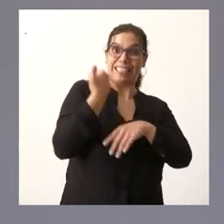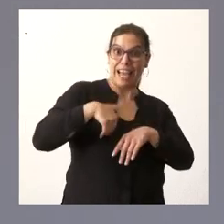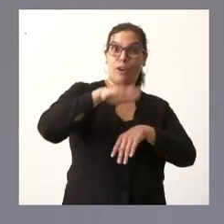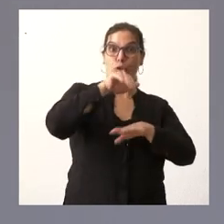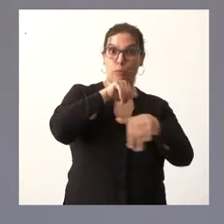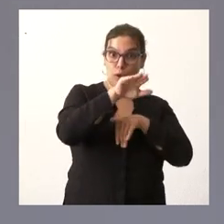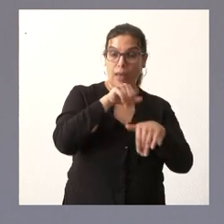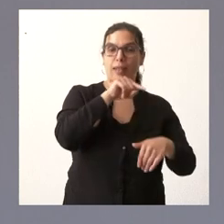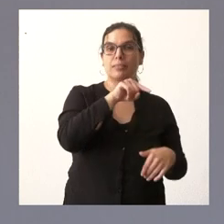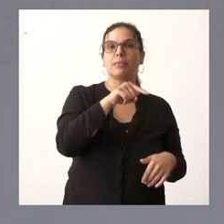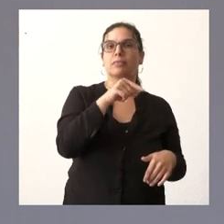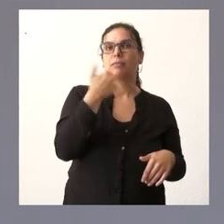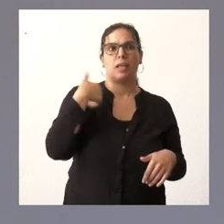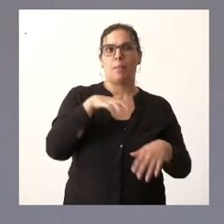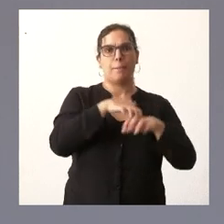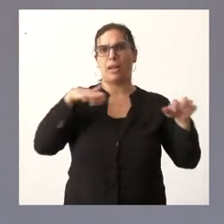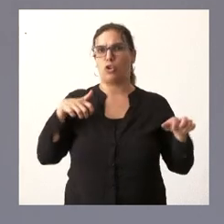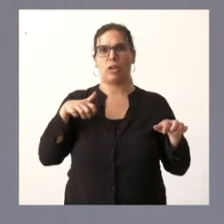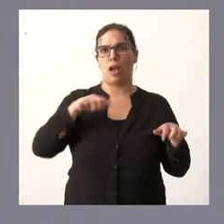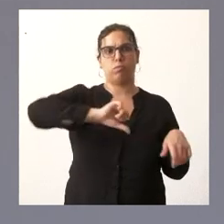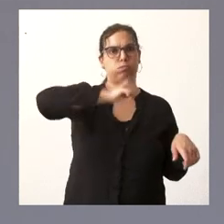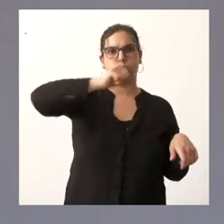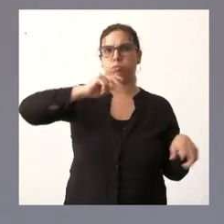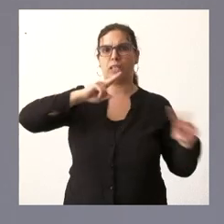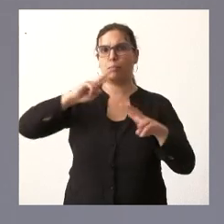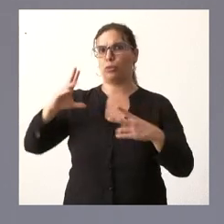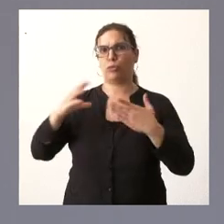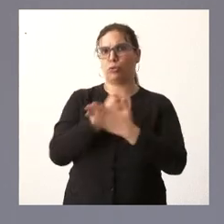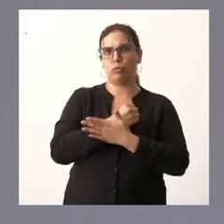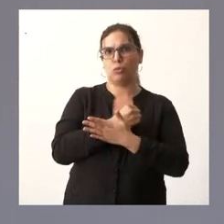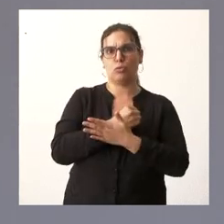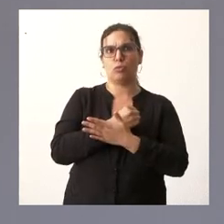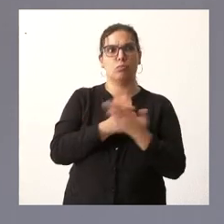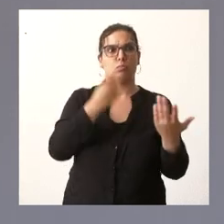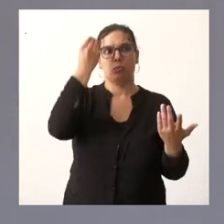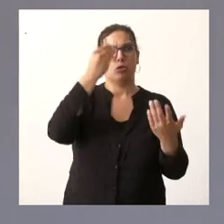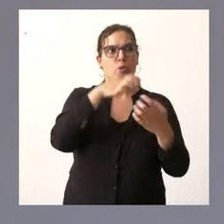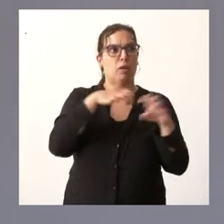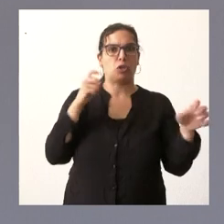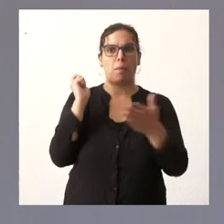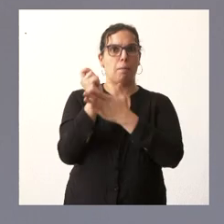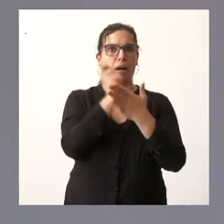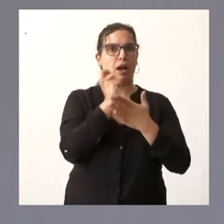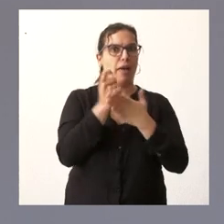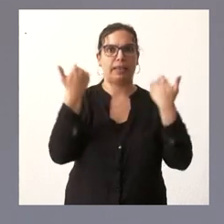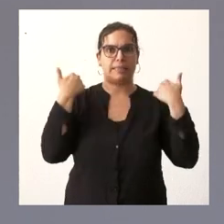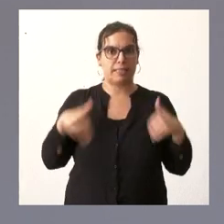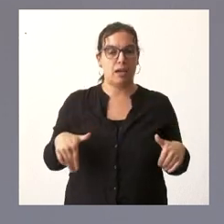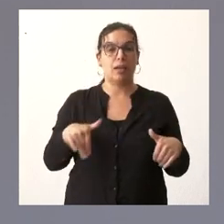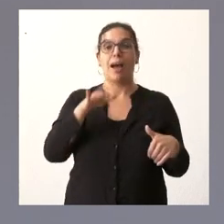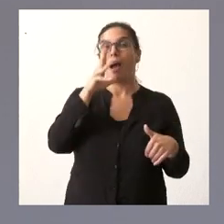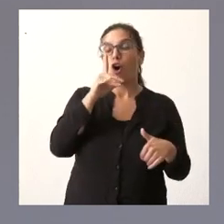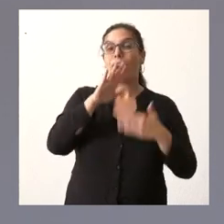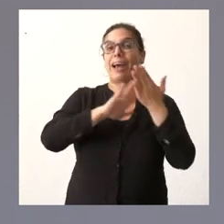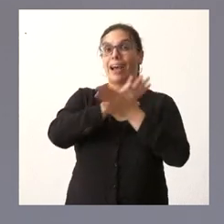ya en su mayoría resueltas en su mayoría yo creo que están pagadas y por tanto lo que estamos hablando